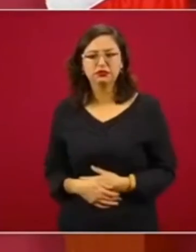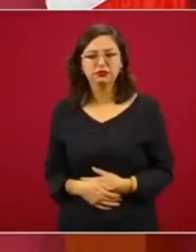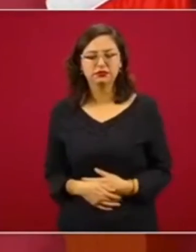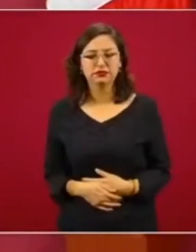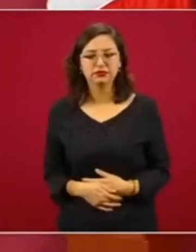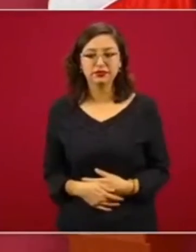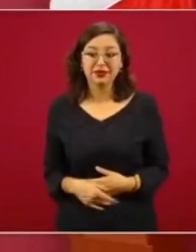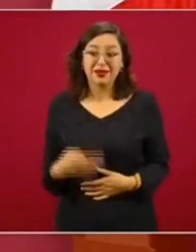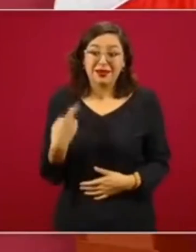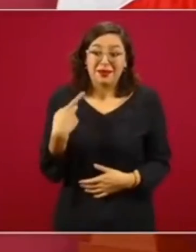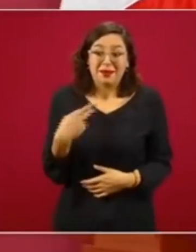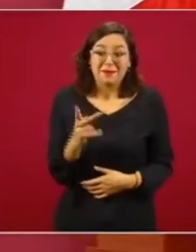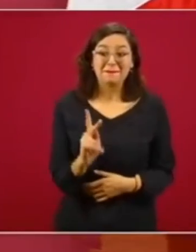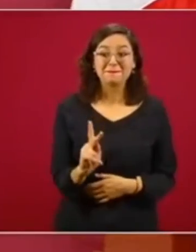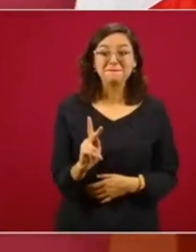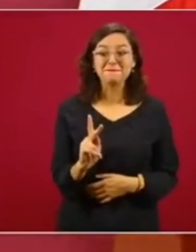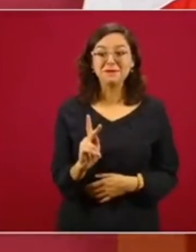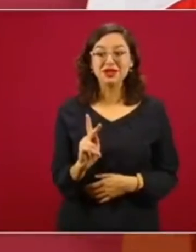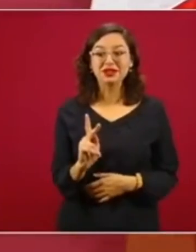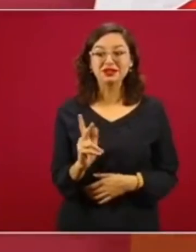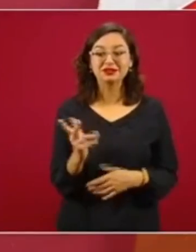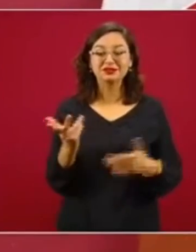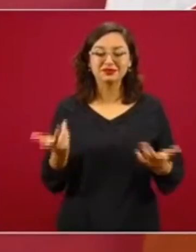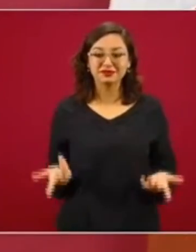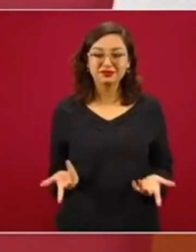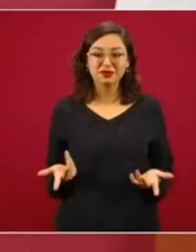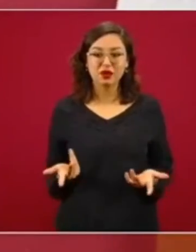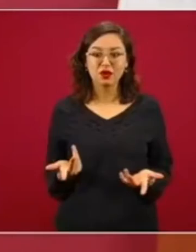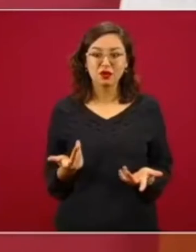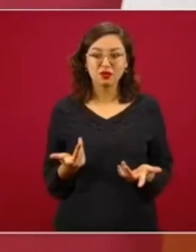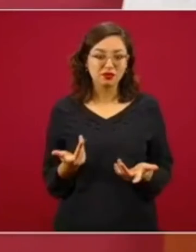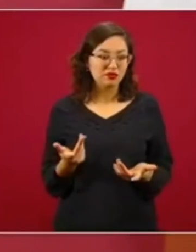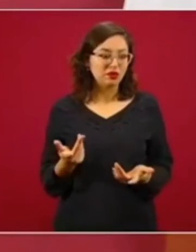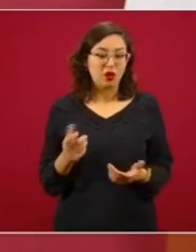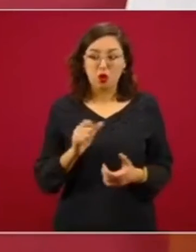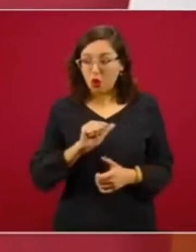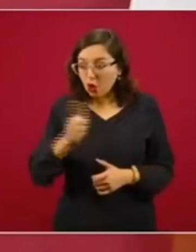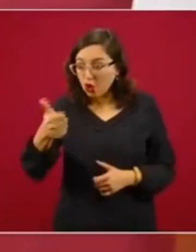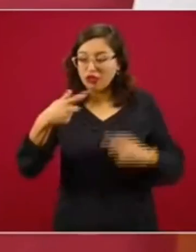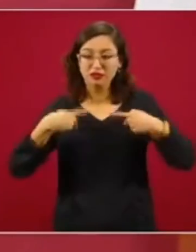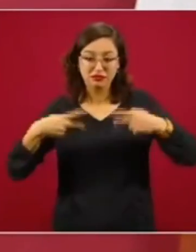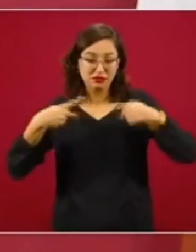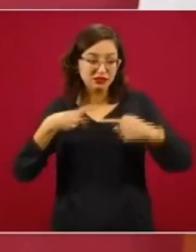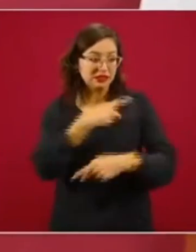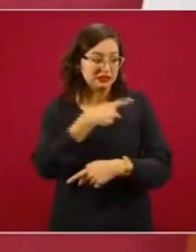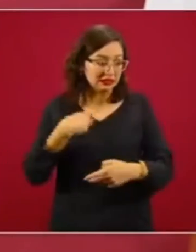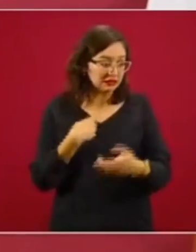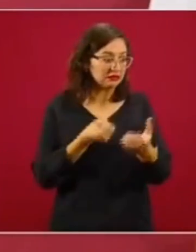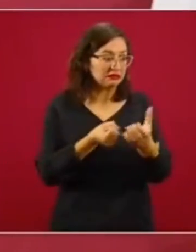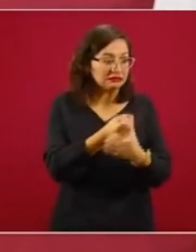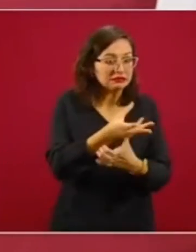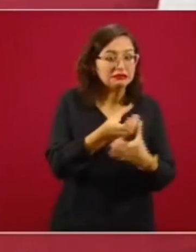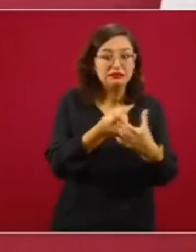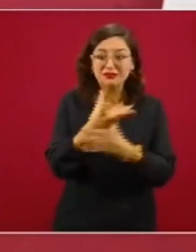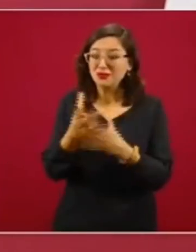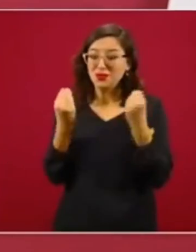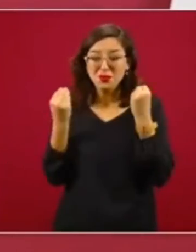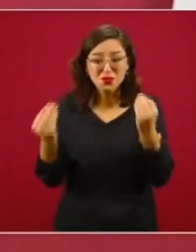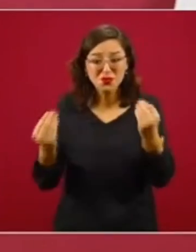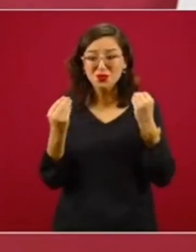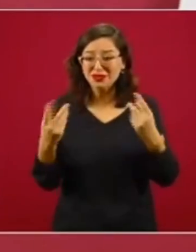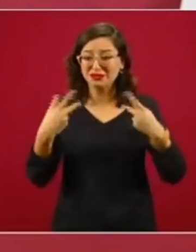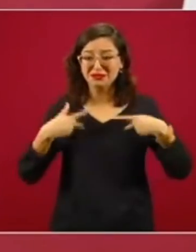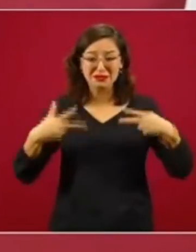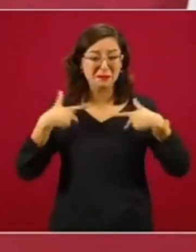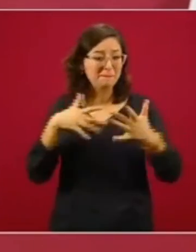Pero también tenemos que ir saliendo, porque hay mucha gente, mucha gente,